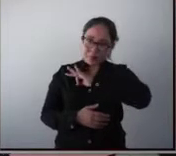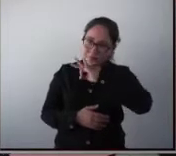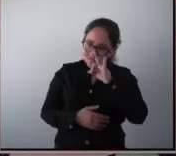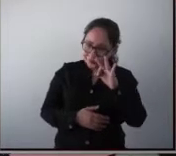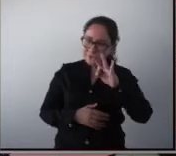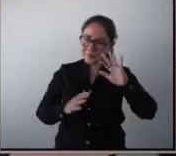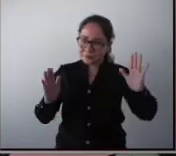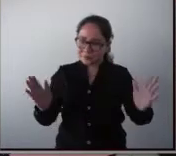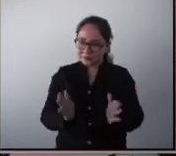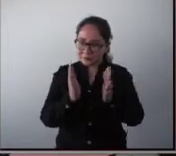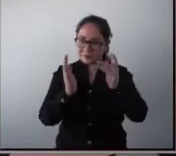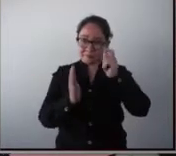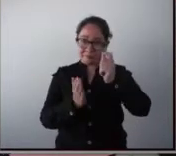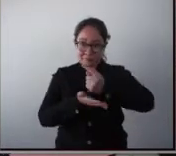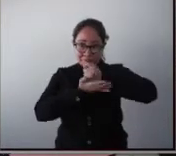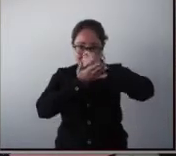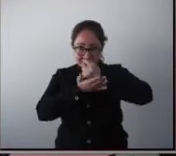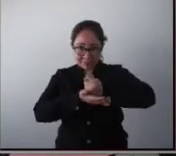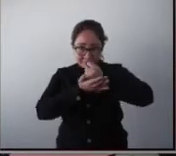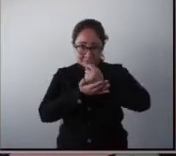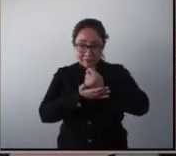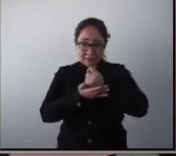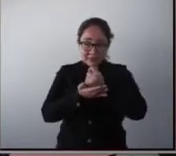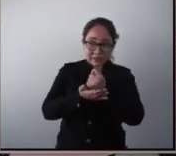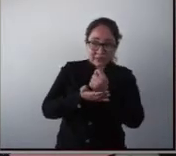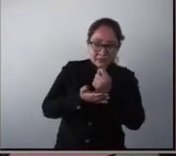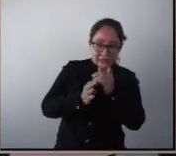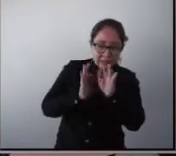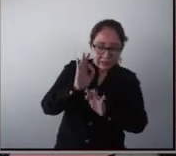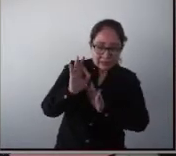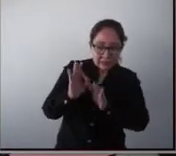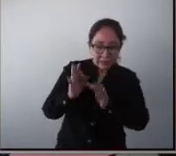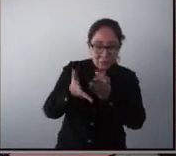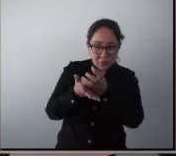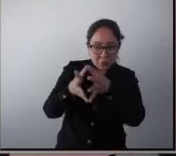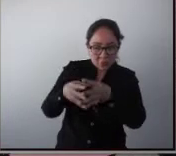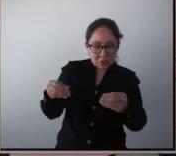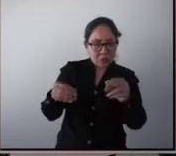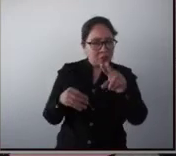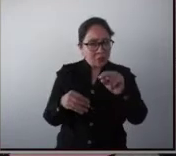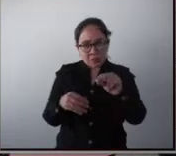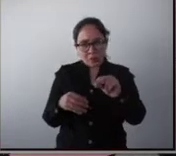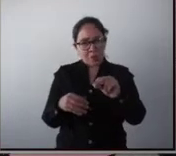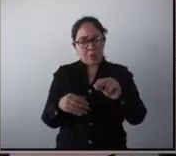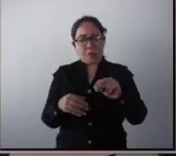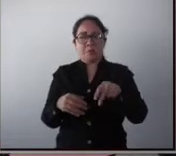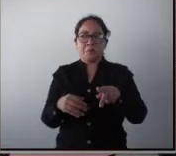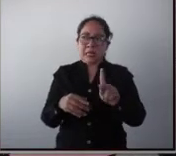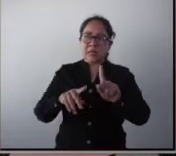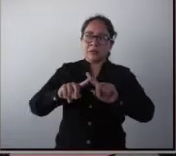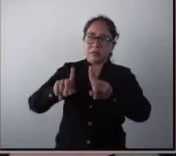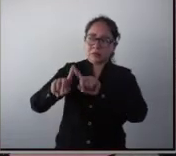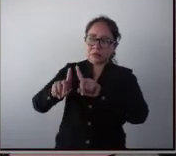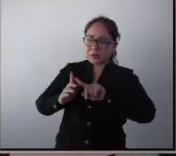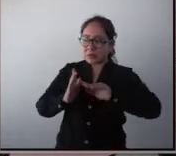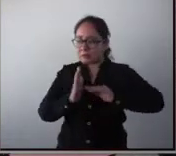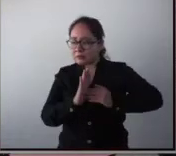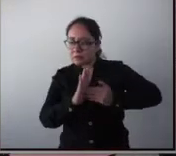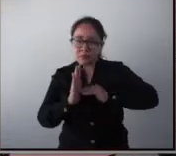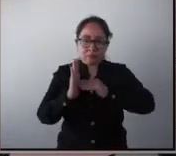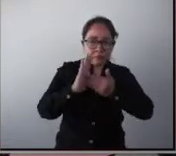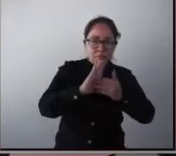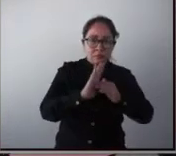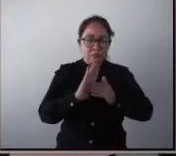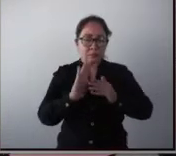No es un tratamiento, es buscar tratamientos, pero todo lo que estamos haciendo es no invasivo. Eso es, no